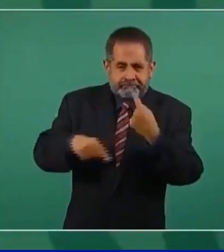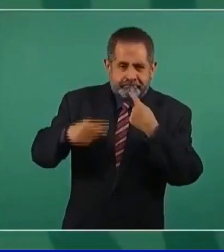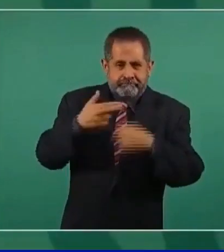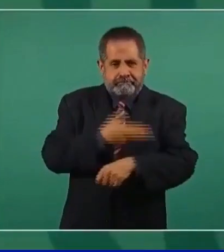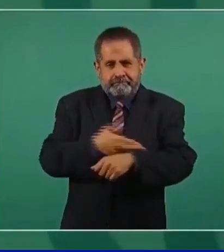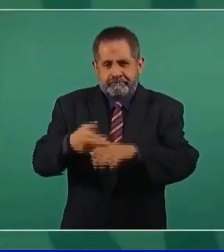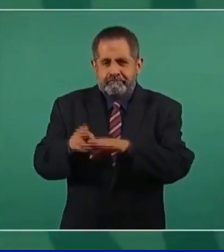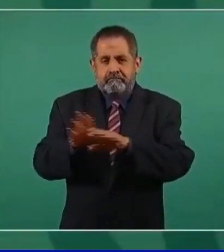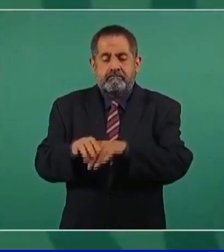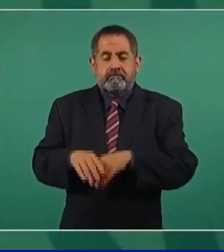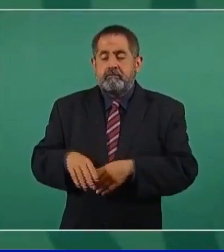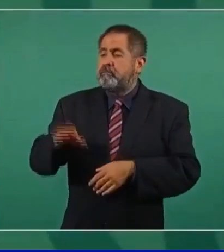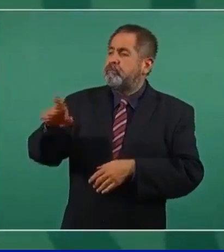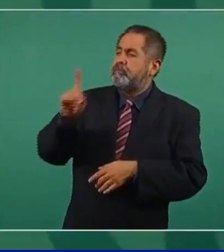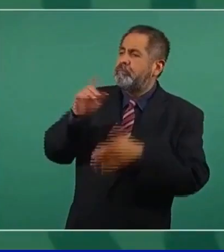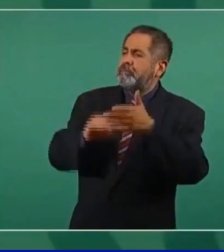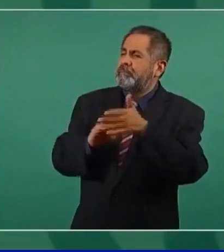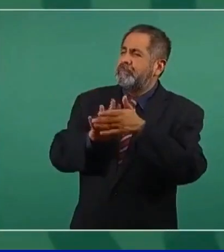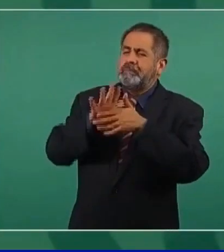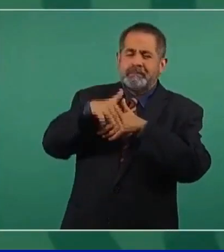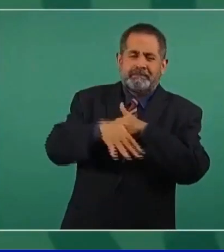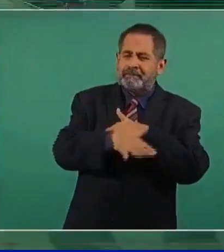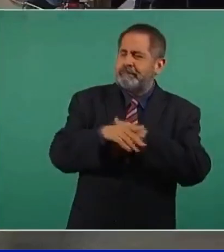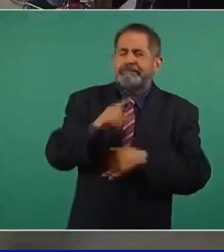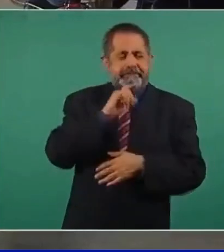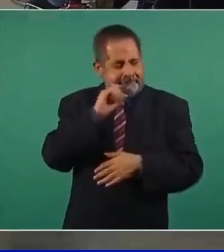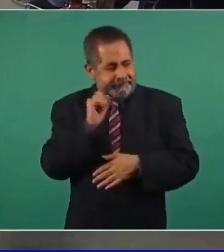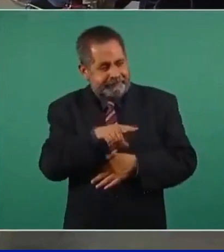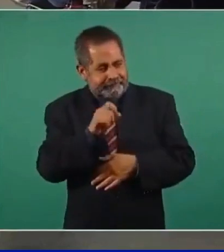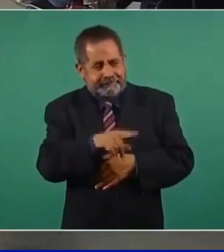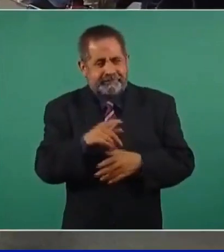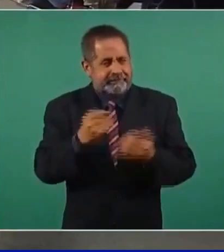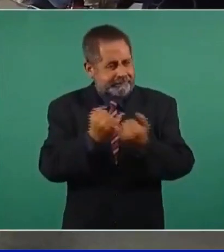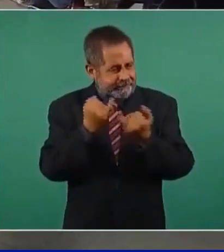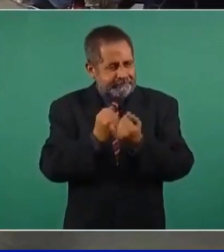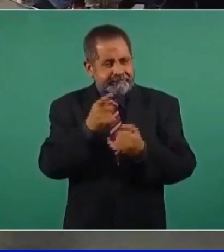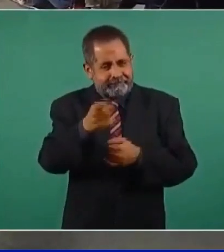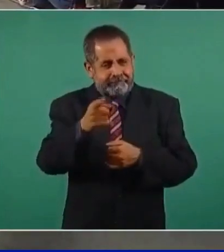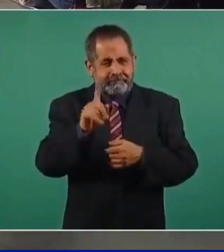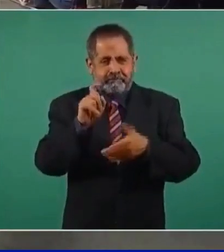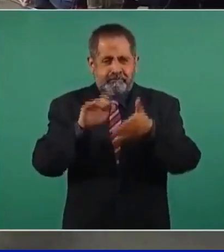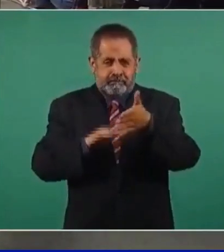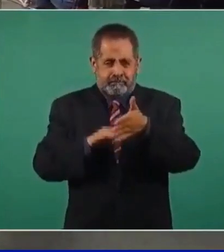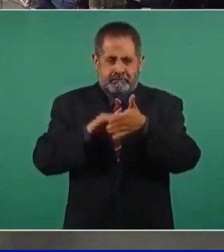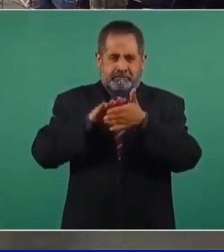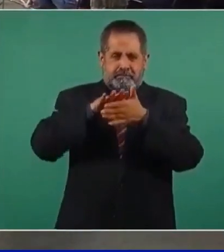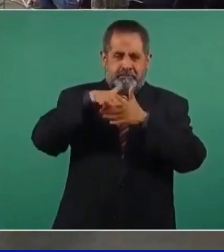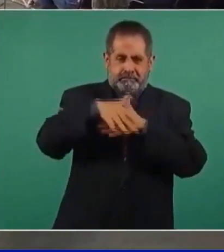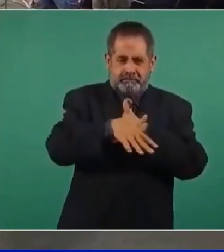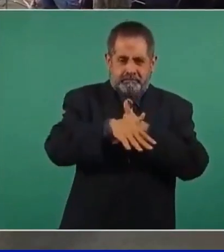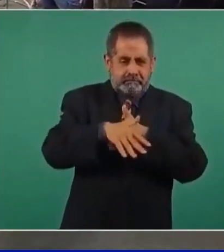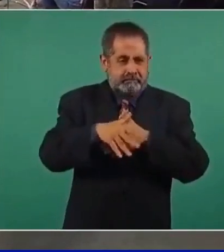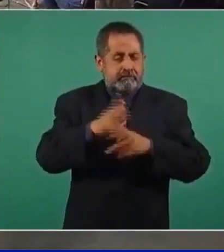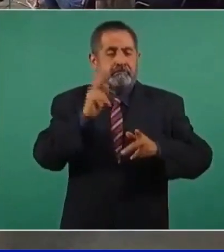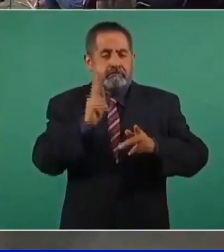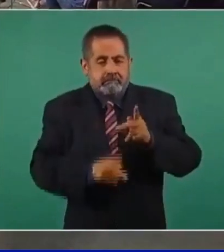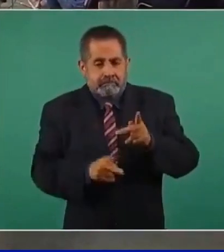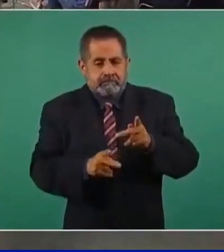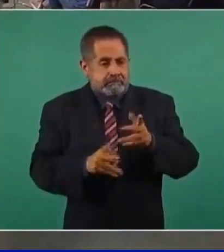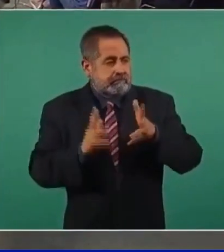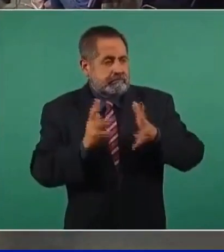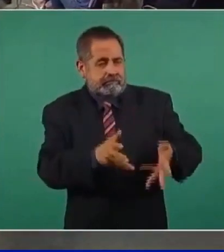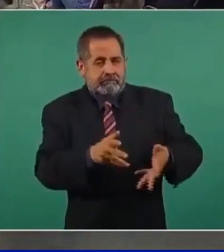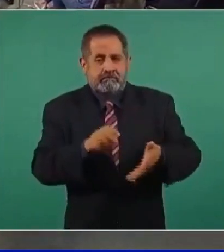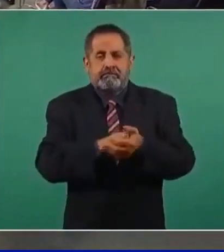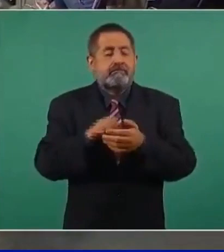problemas de las presas que quedaron inconclusas? El